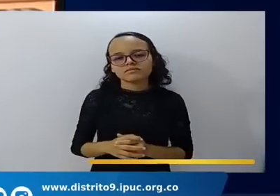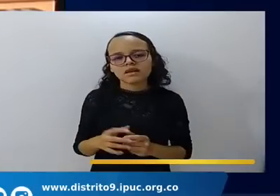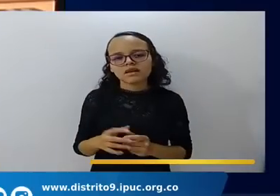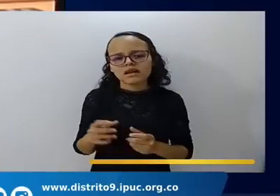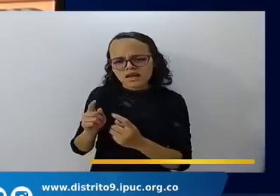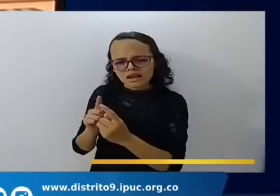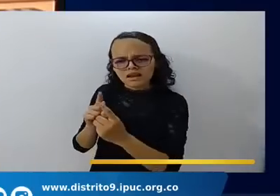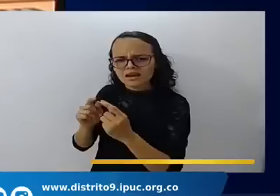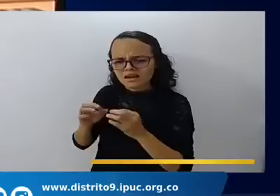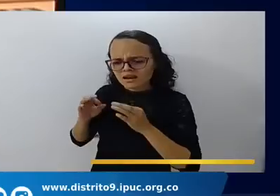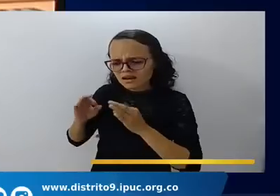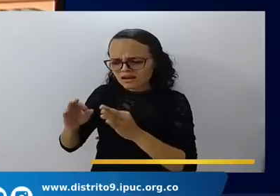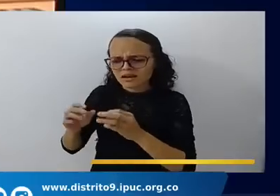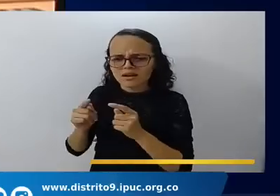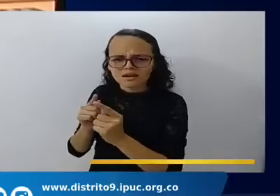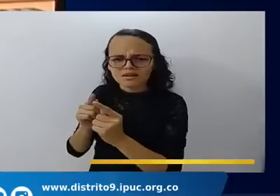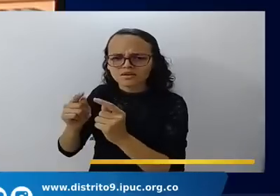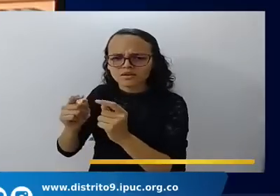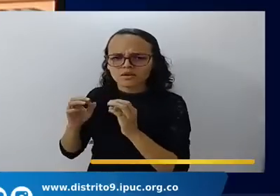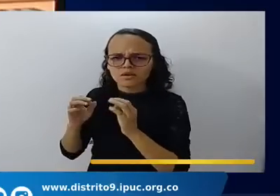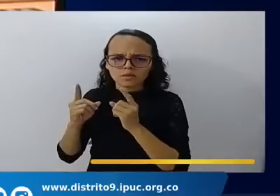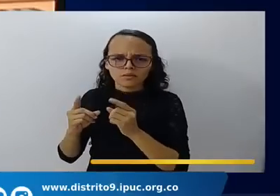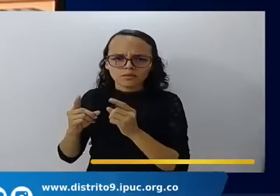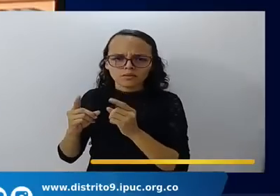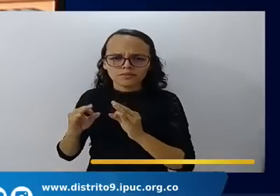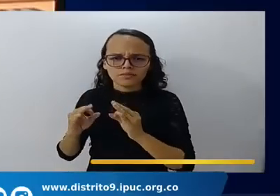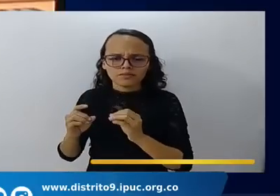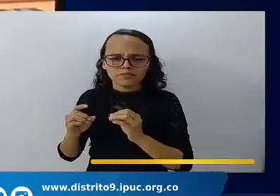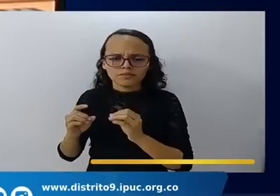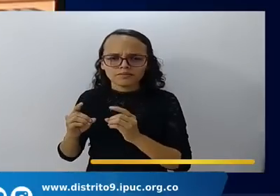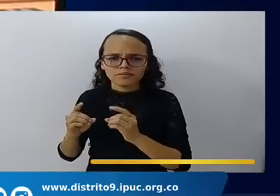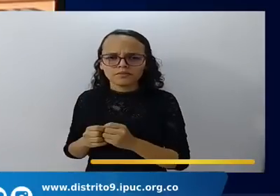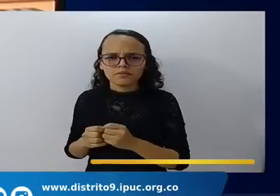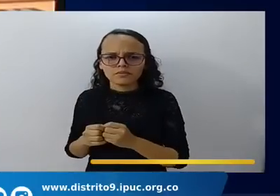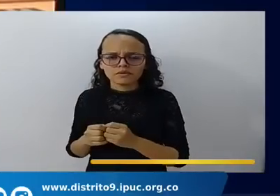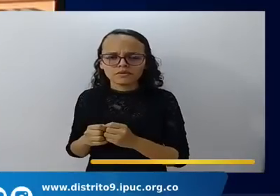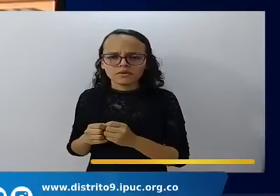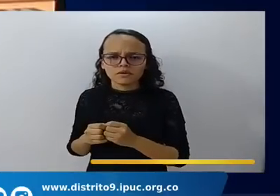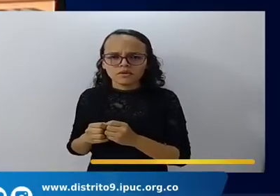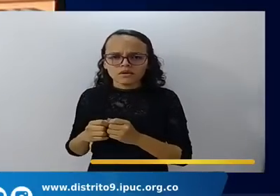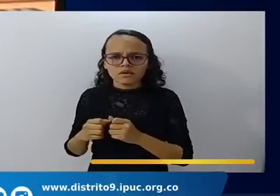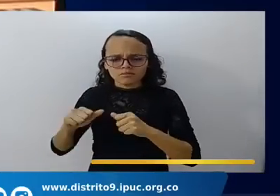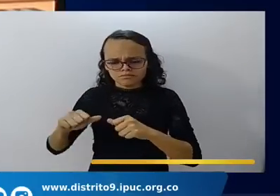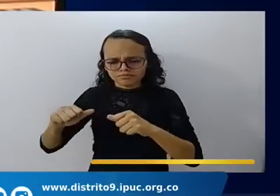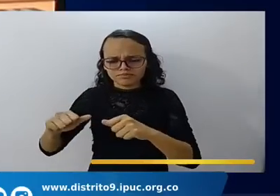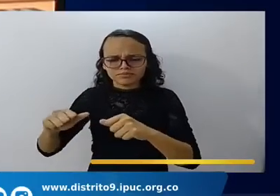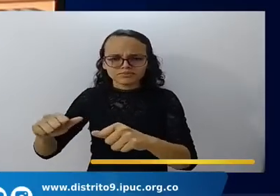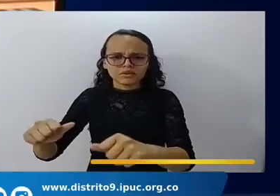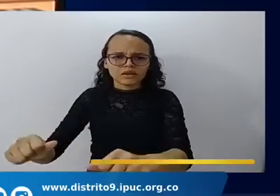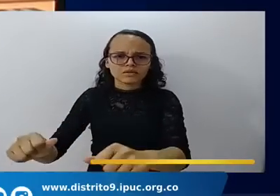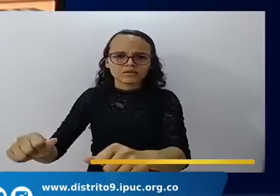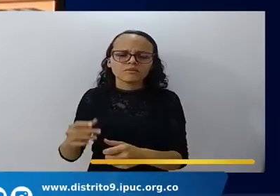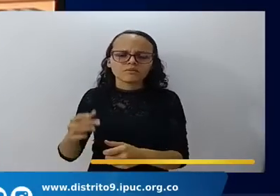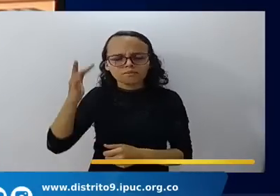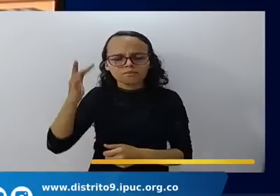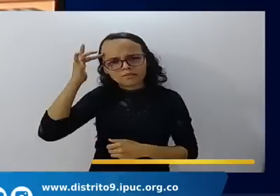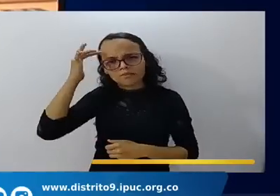porque la distancia es más allá de las pléyades y de todas las galaxias.